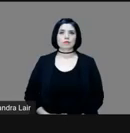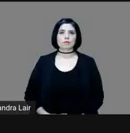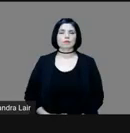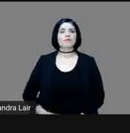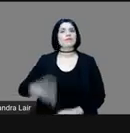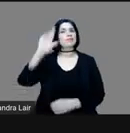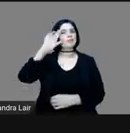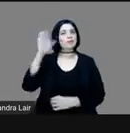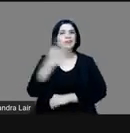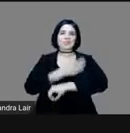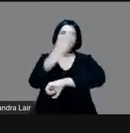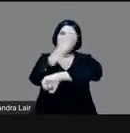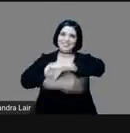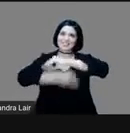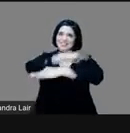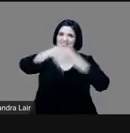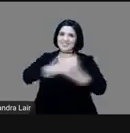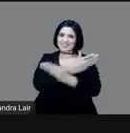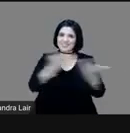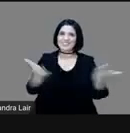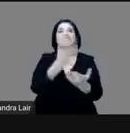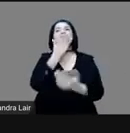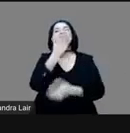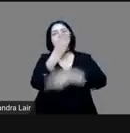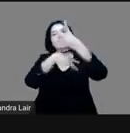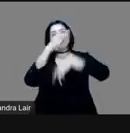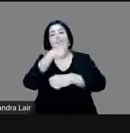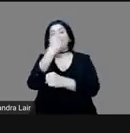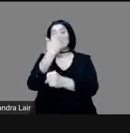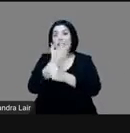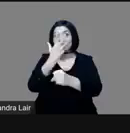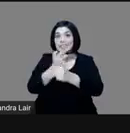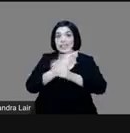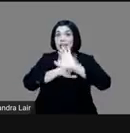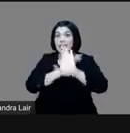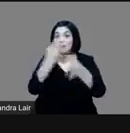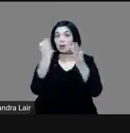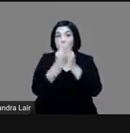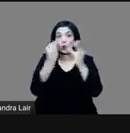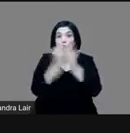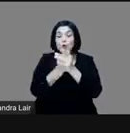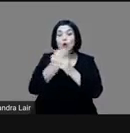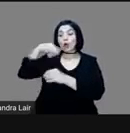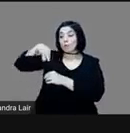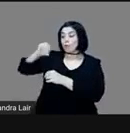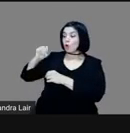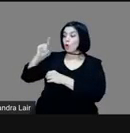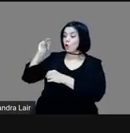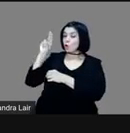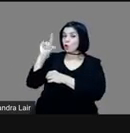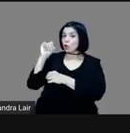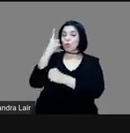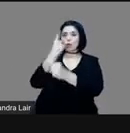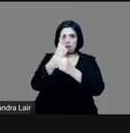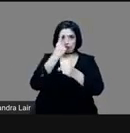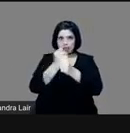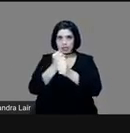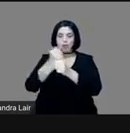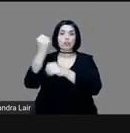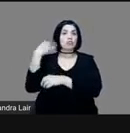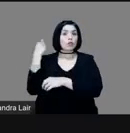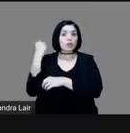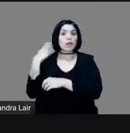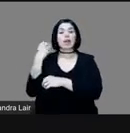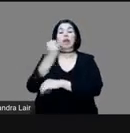¿Qué tal? Muy buenas tardes. Bienvenidos a nuestra quinta sesión del módulo, del primer módulo del Seminario Cuitláhuac,